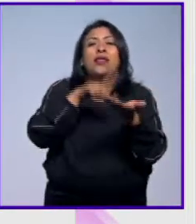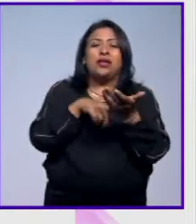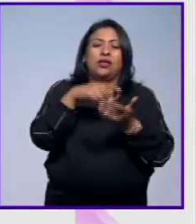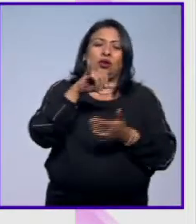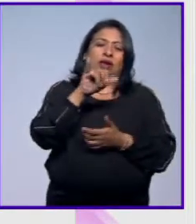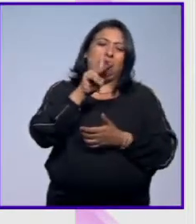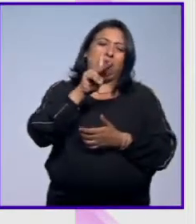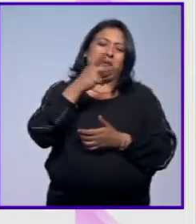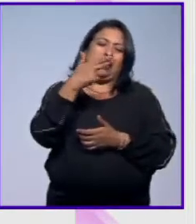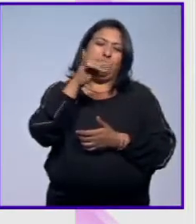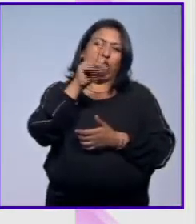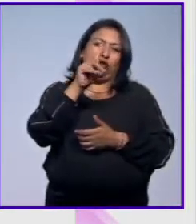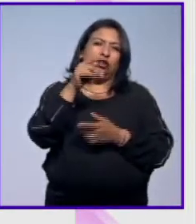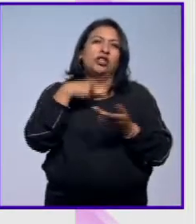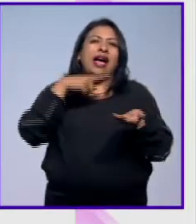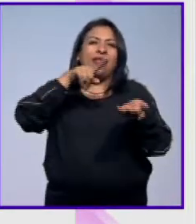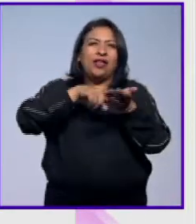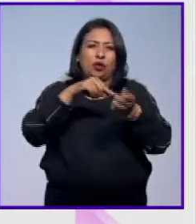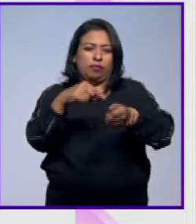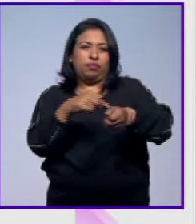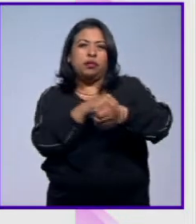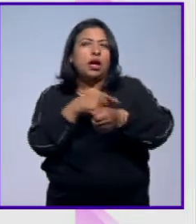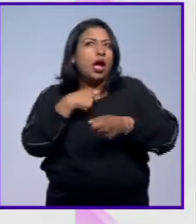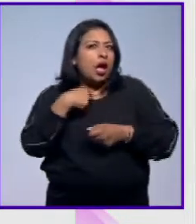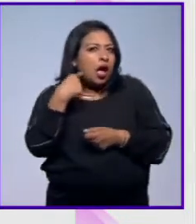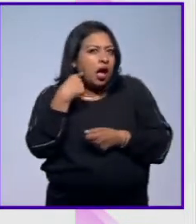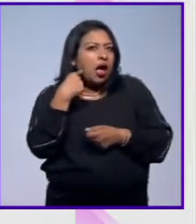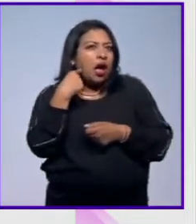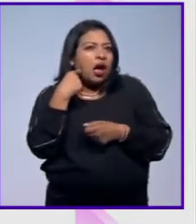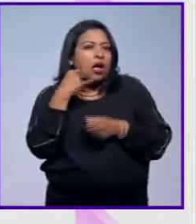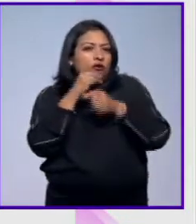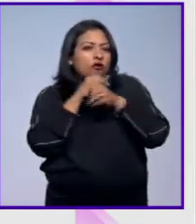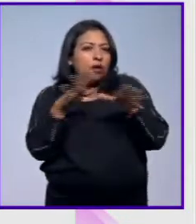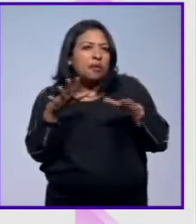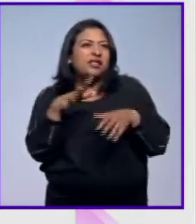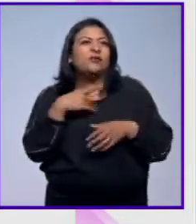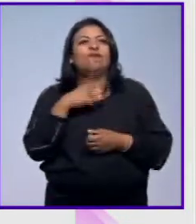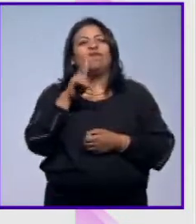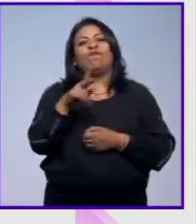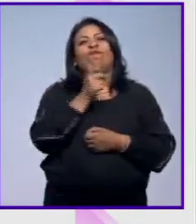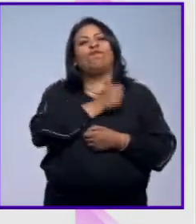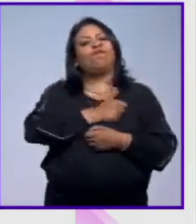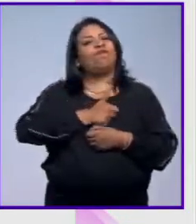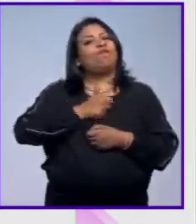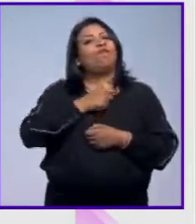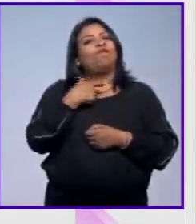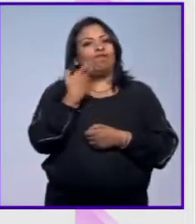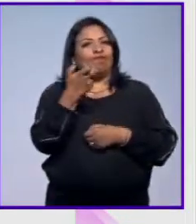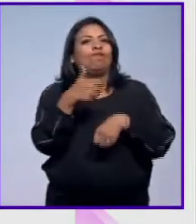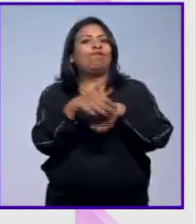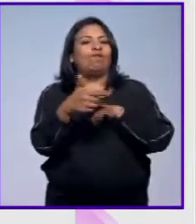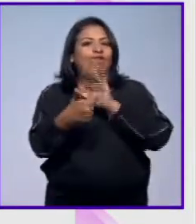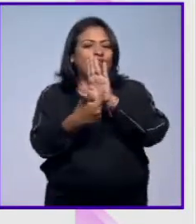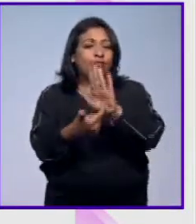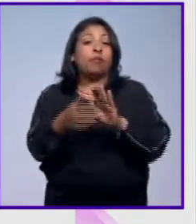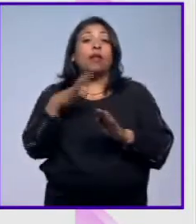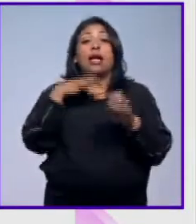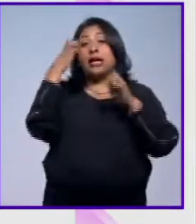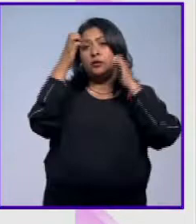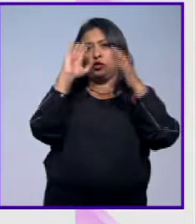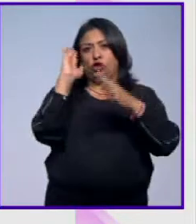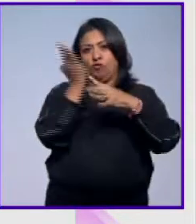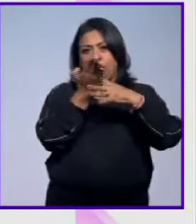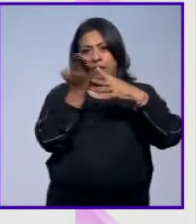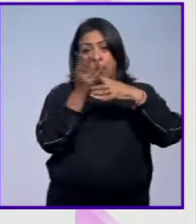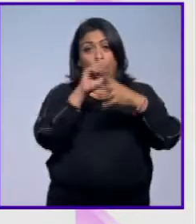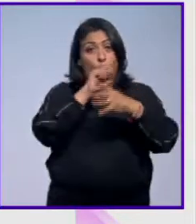cipods, que son hidrófonos que se están captando todo esto, desafortunadamente ha arrojado estas cifras. La exposición está dividida en